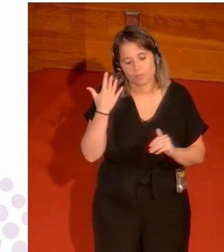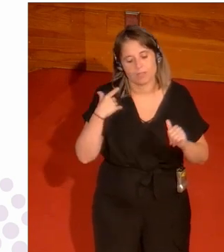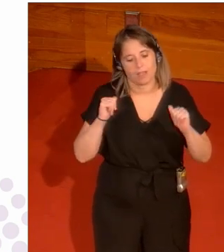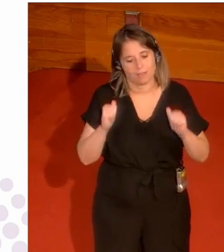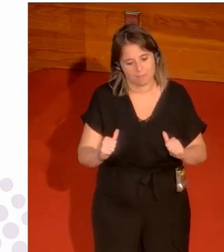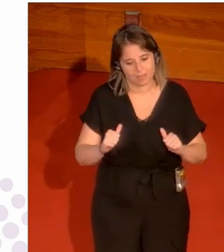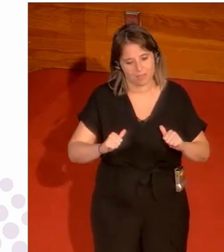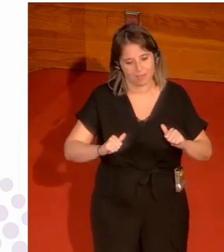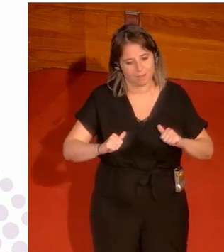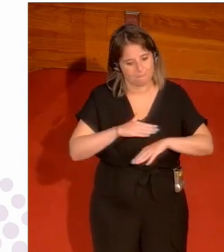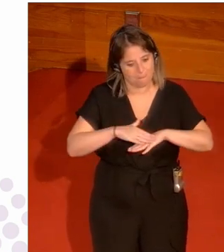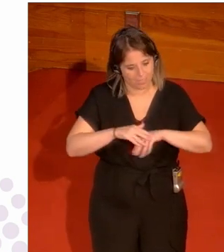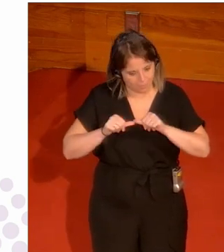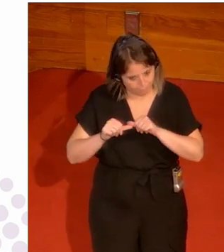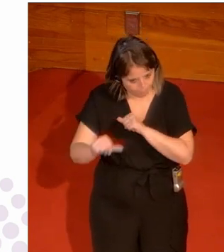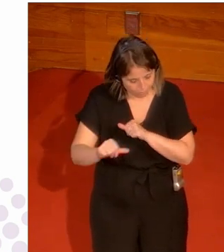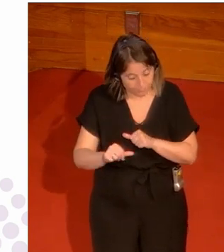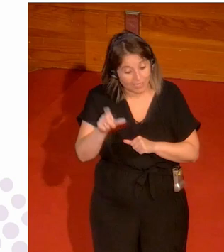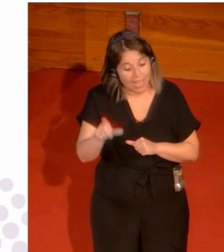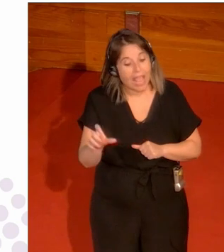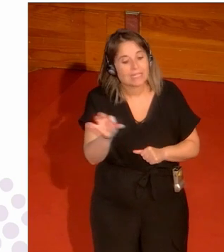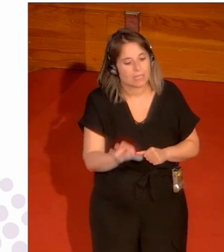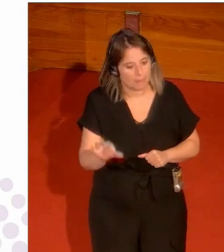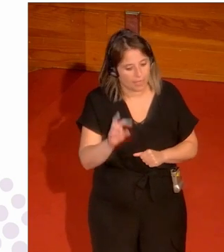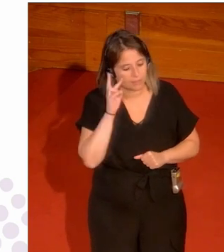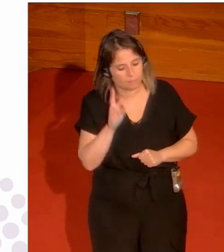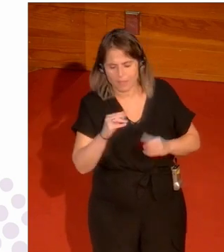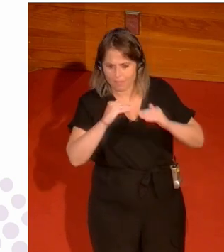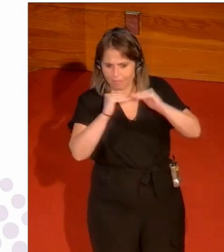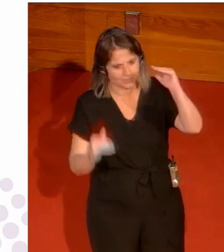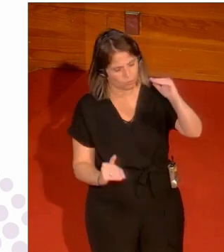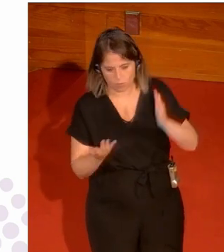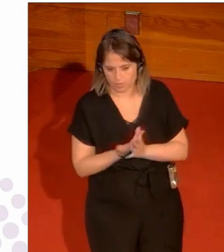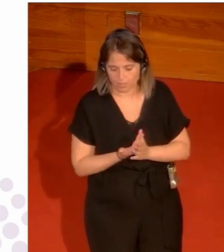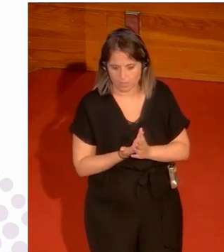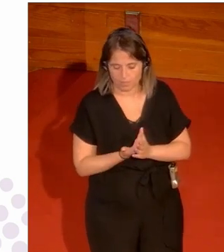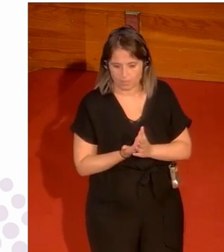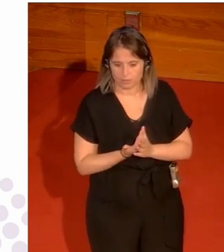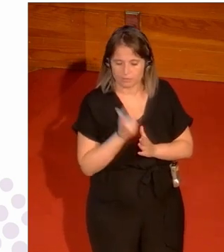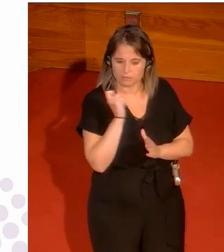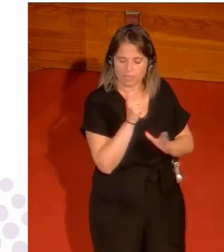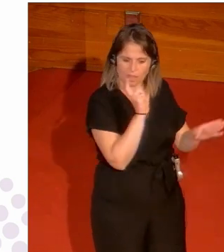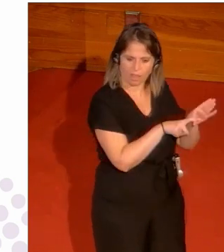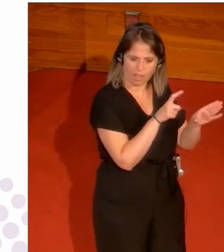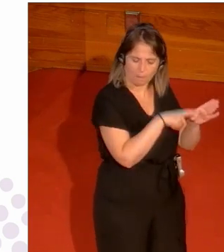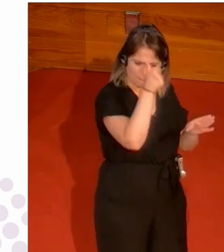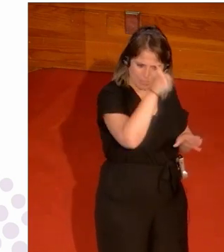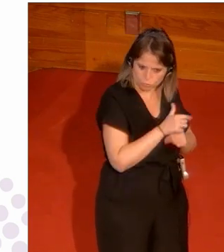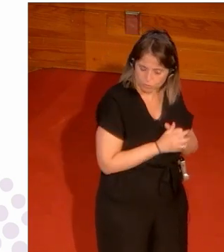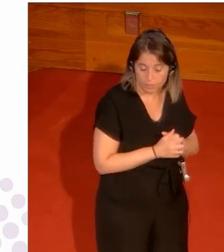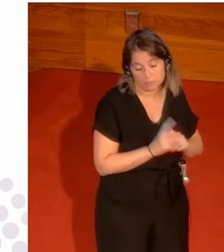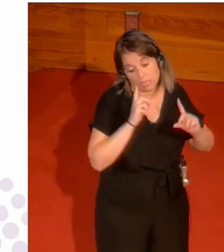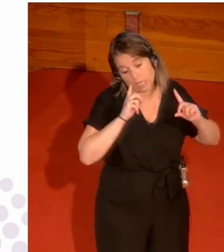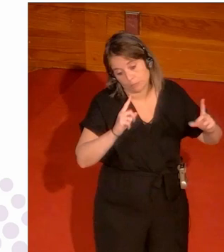membrete lo tienen y él se da cuenta de esa desigualdad tremenda en el número de miembros casi todos eran masculinos ya te digo que